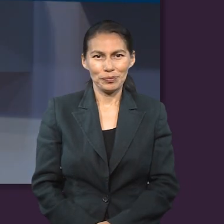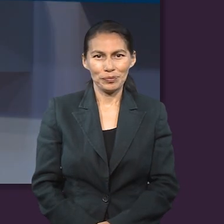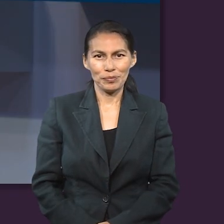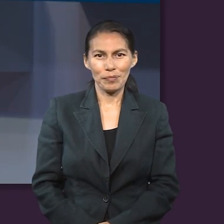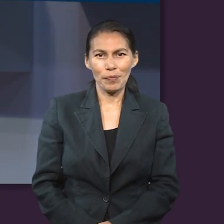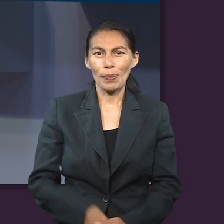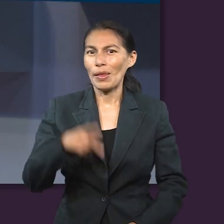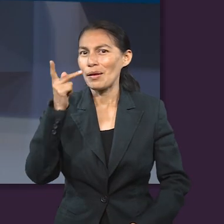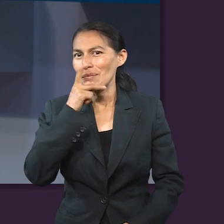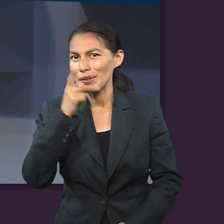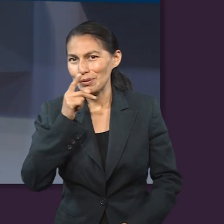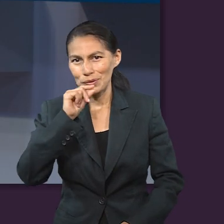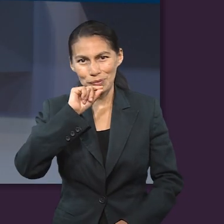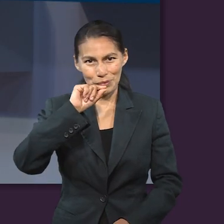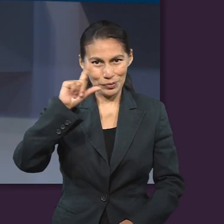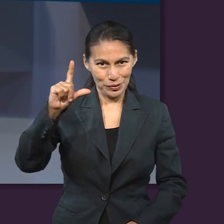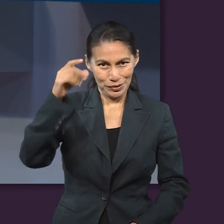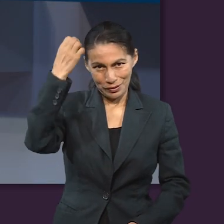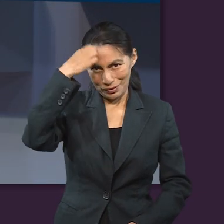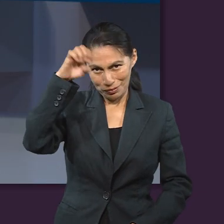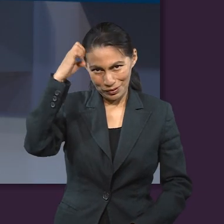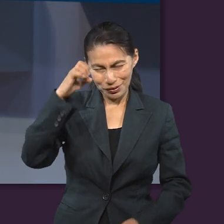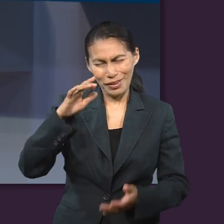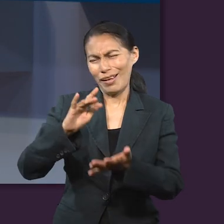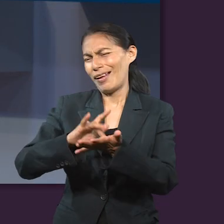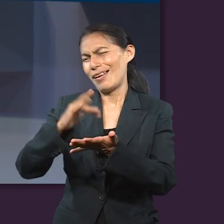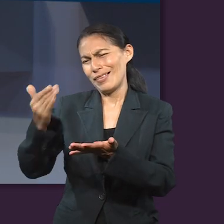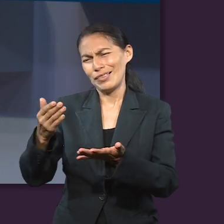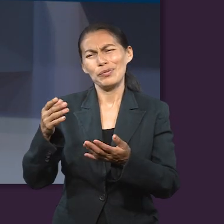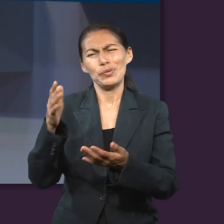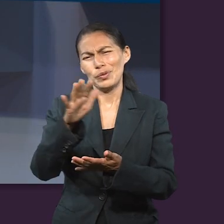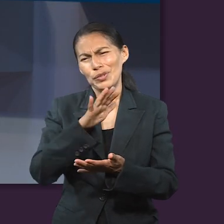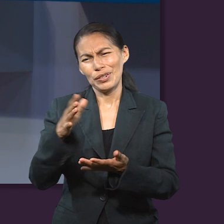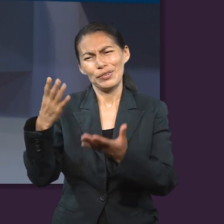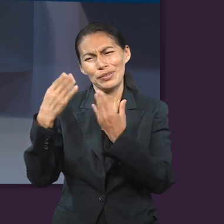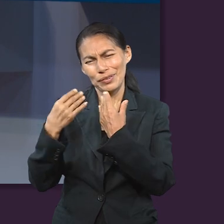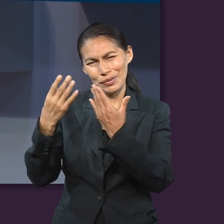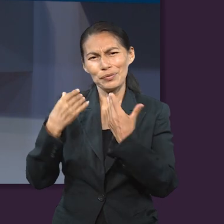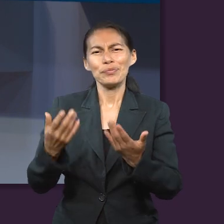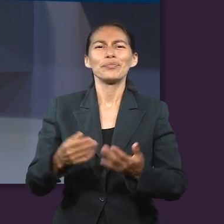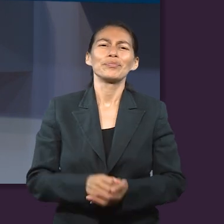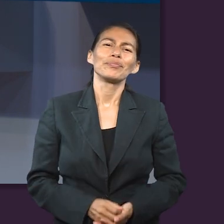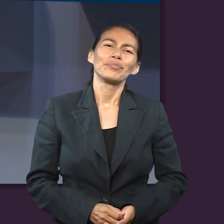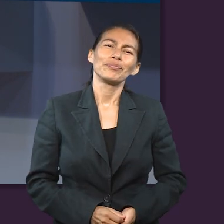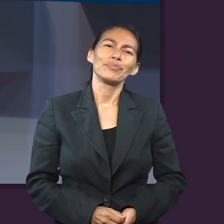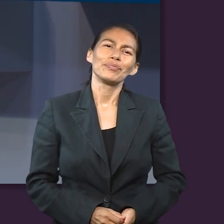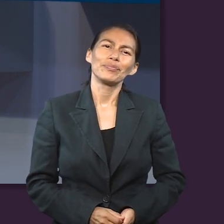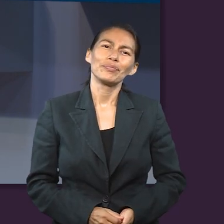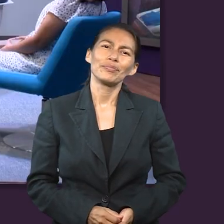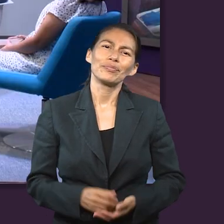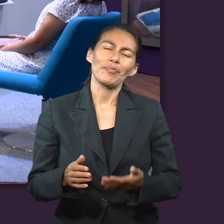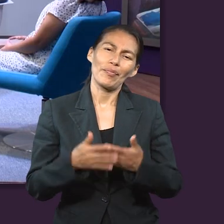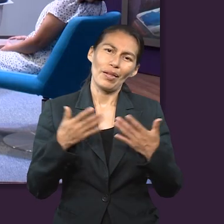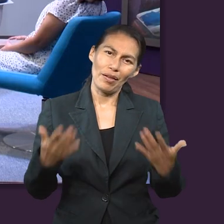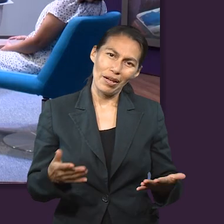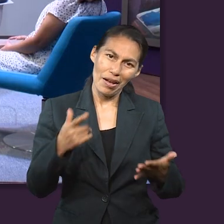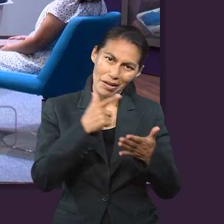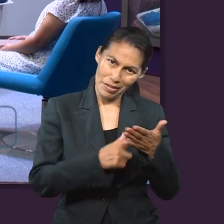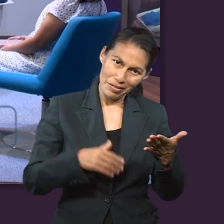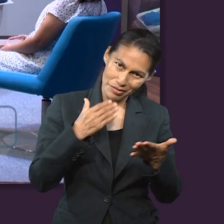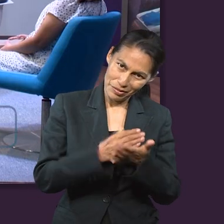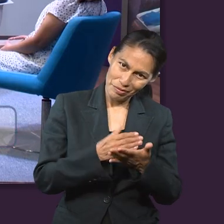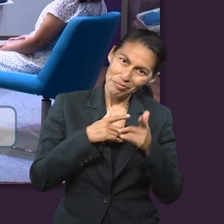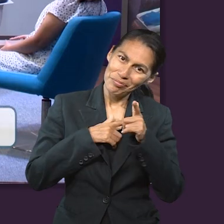Agradecemos al pastor experto por este comentario que sin duda alguna nos ha enriquecido en el estudio de nuestra Biblia. Para continuar con la